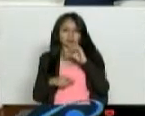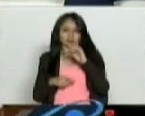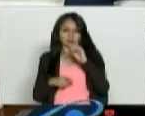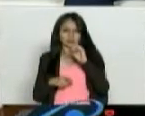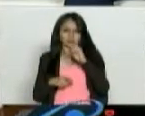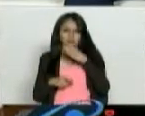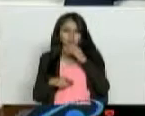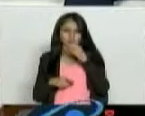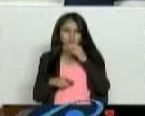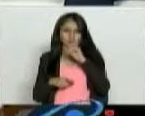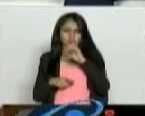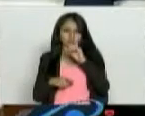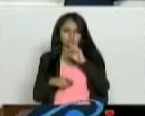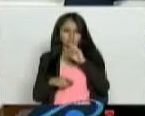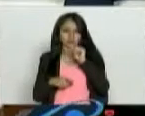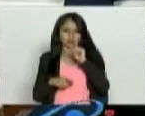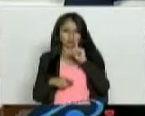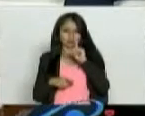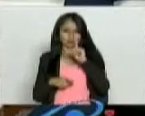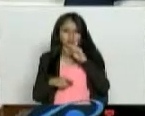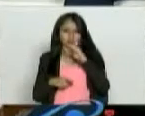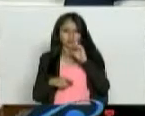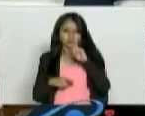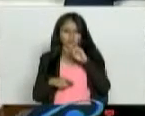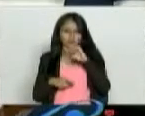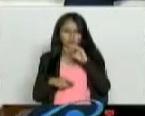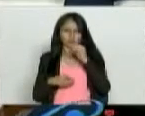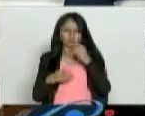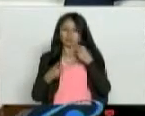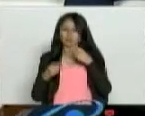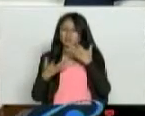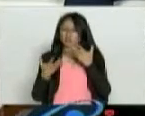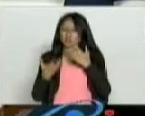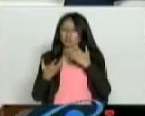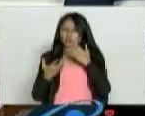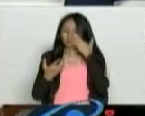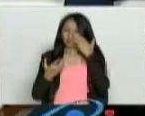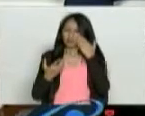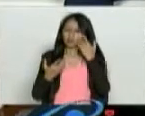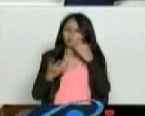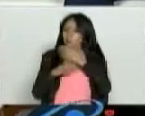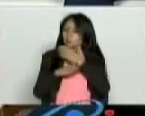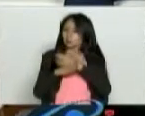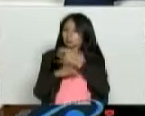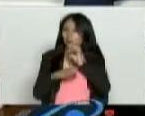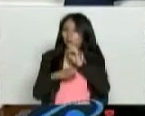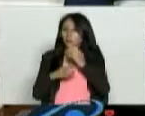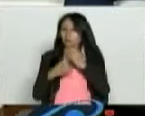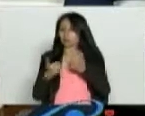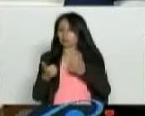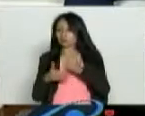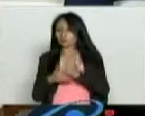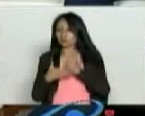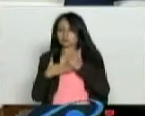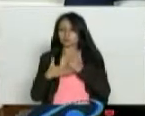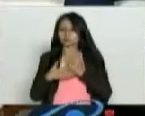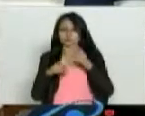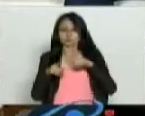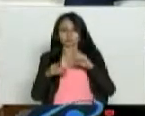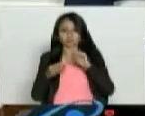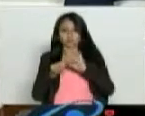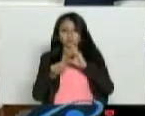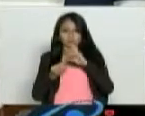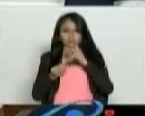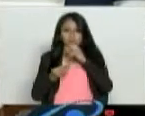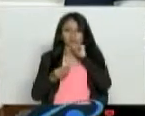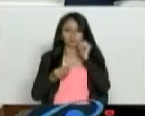Quiero saber de pronto eso qué problema me puede presentar más adelante. Y otra pregunta es, doctor,